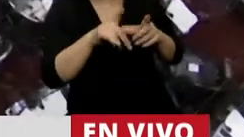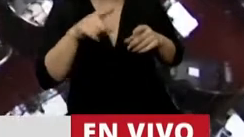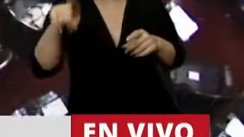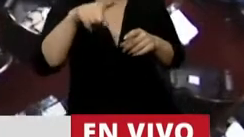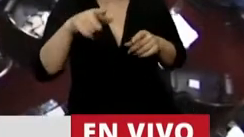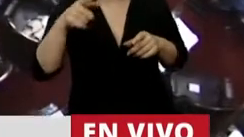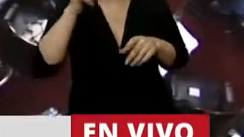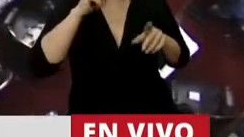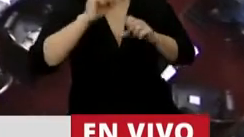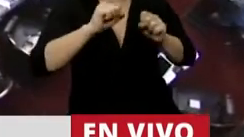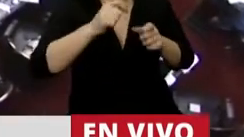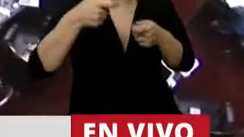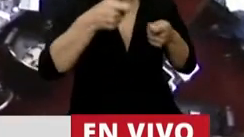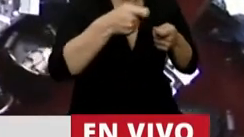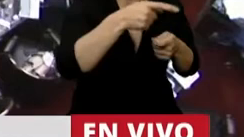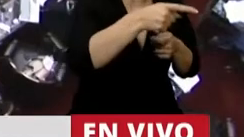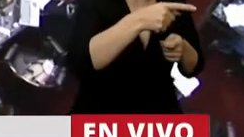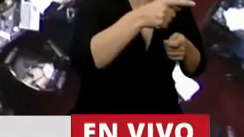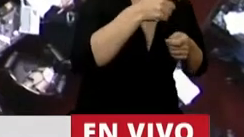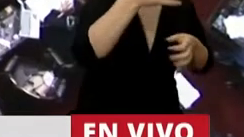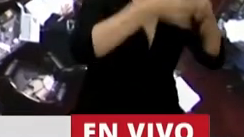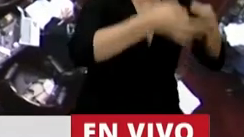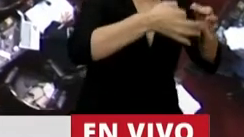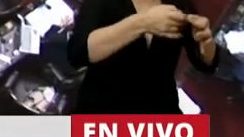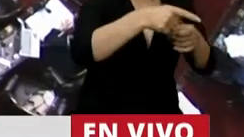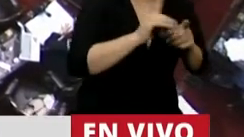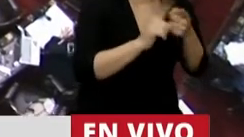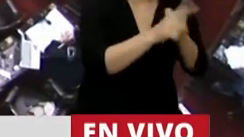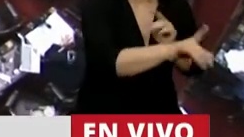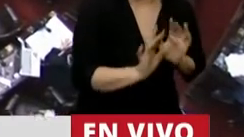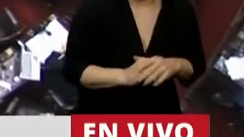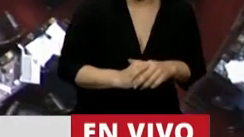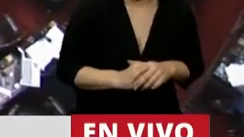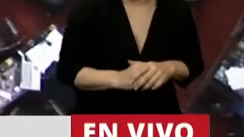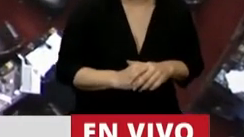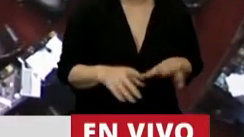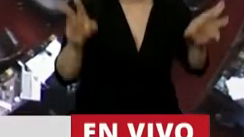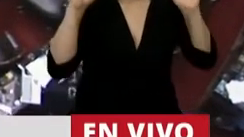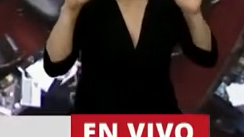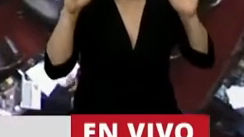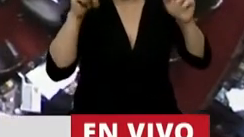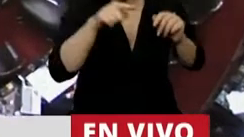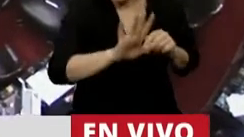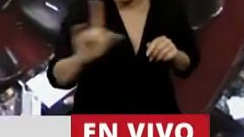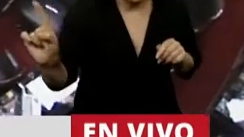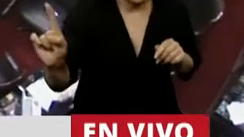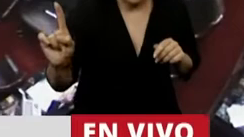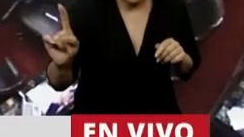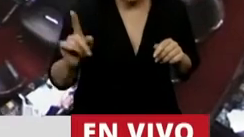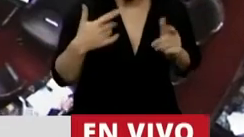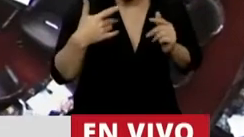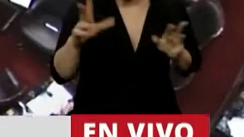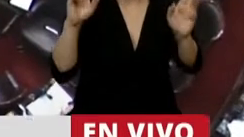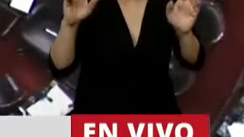que se judicialicen y van a golpear las puertas del Poder Judicial. Espero que esto no suceda. Eda, espero